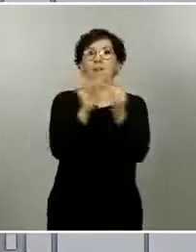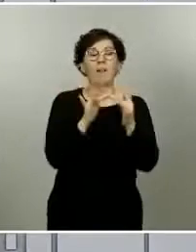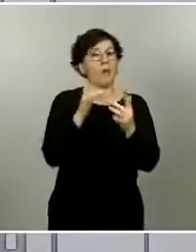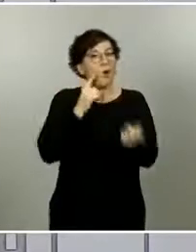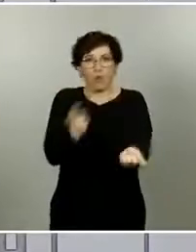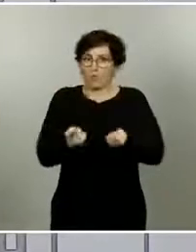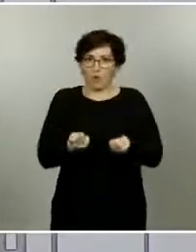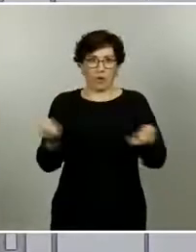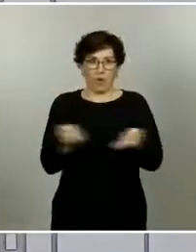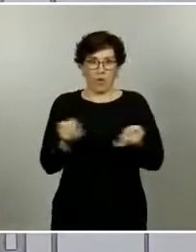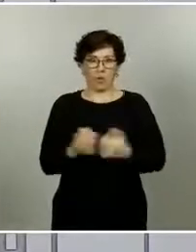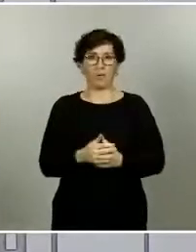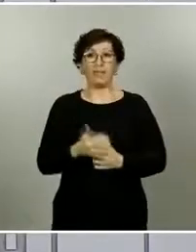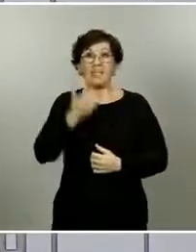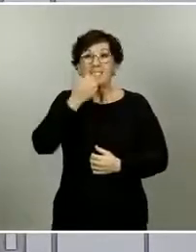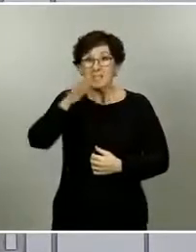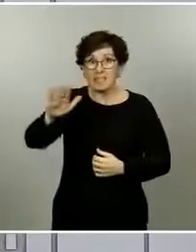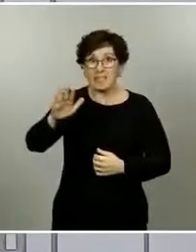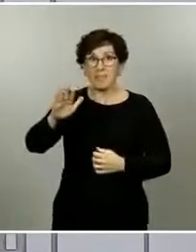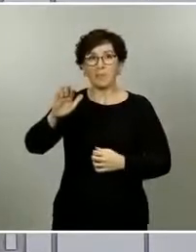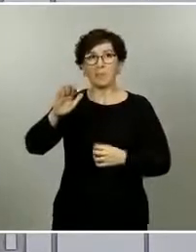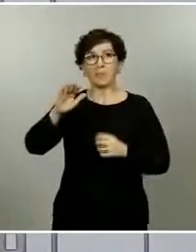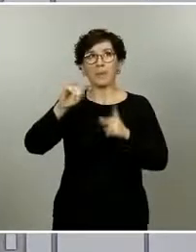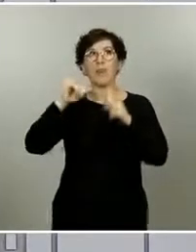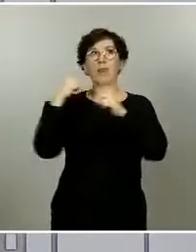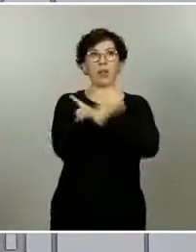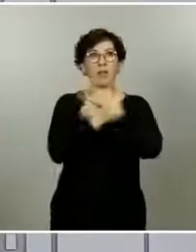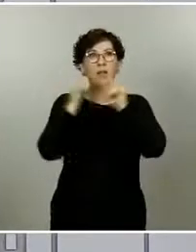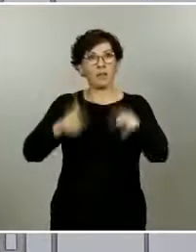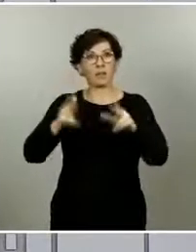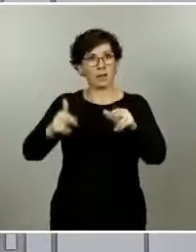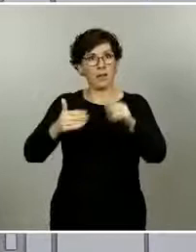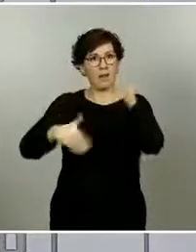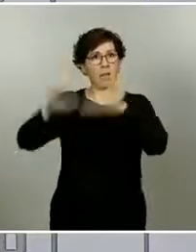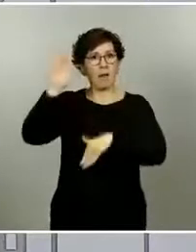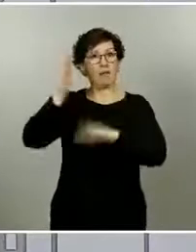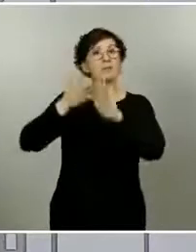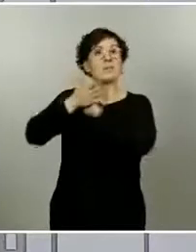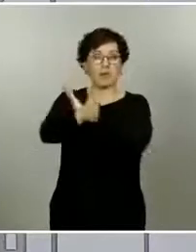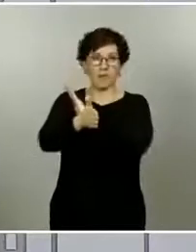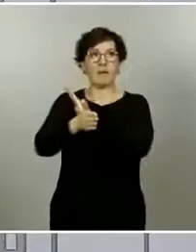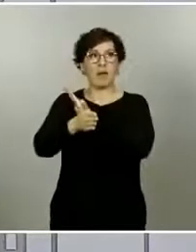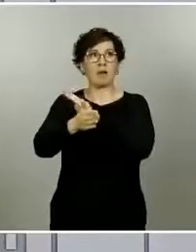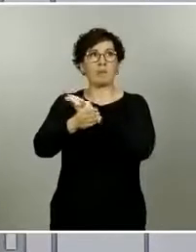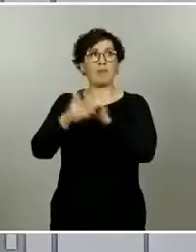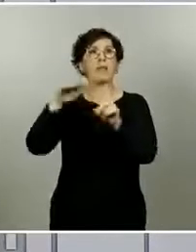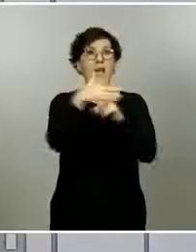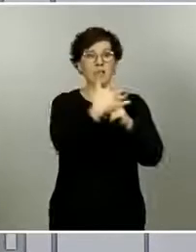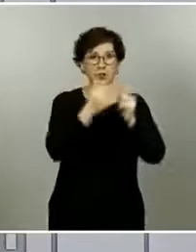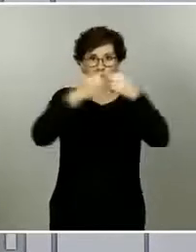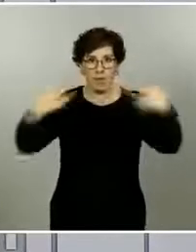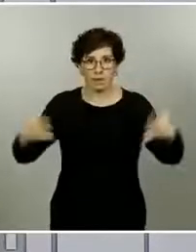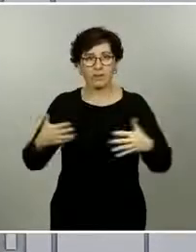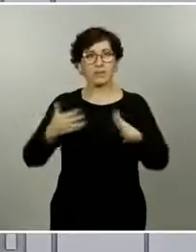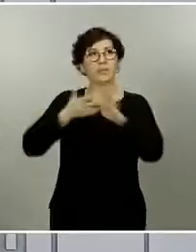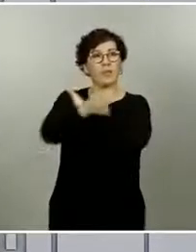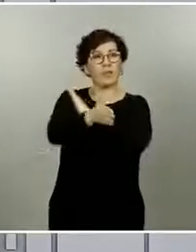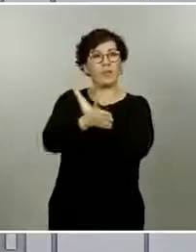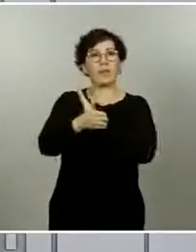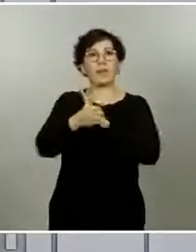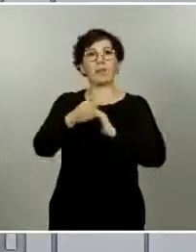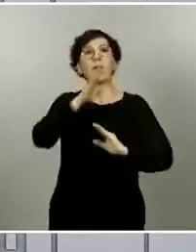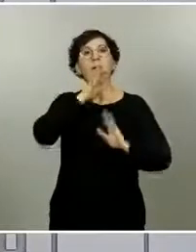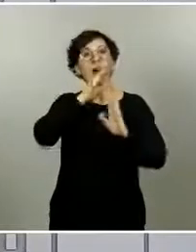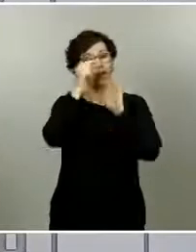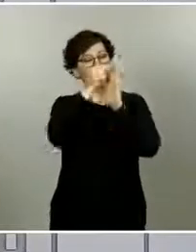incidencias mucho mayores, eso hubiera implicado muchísimos más casos. Sin muchísimos más casos, hubiera implicado que todas las